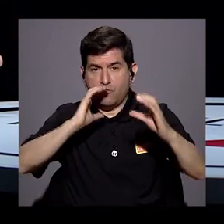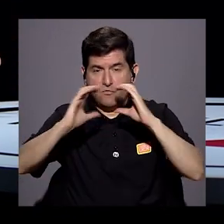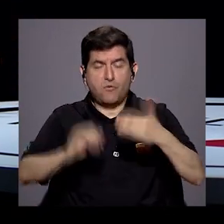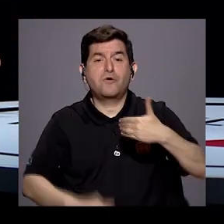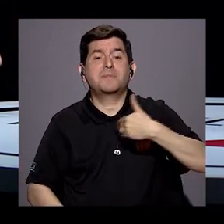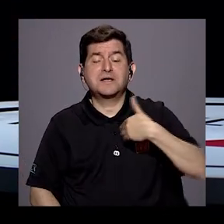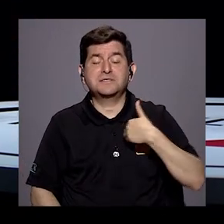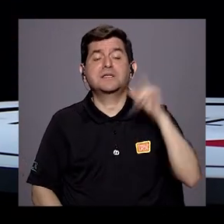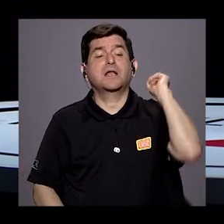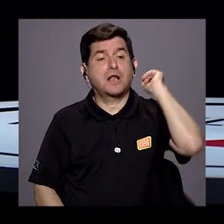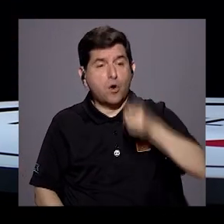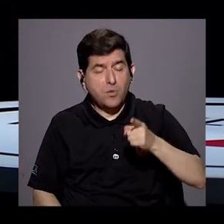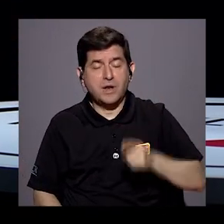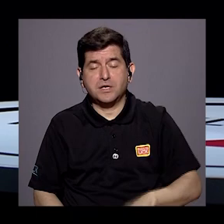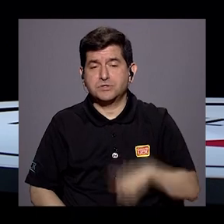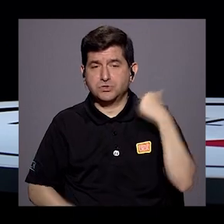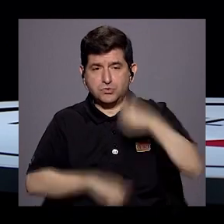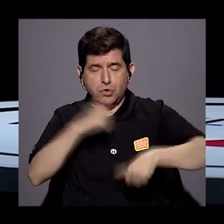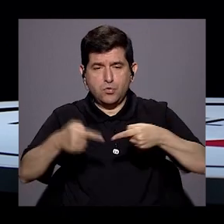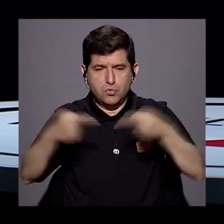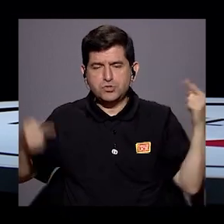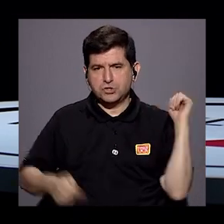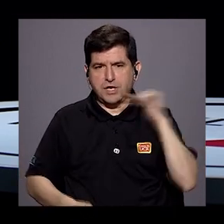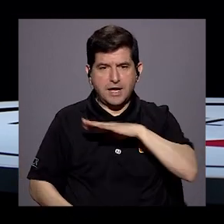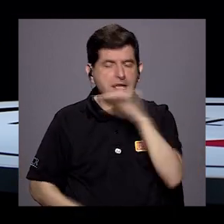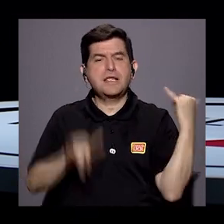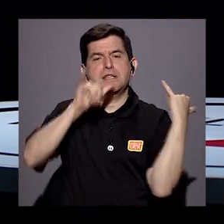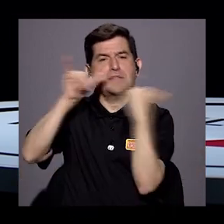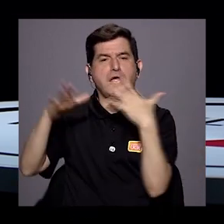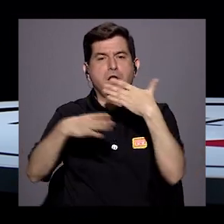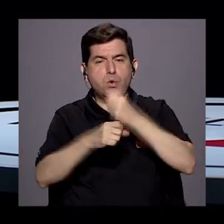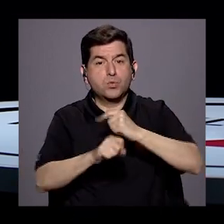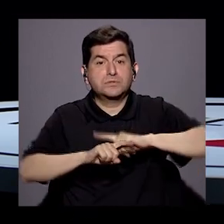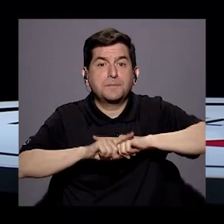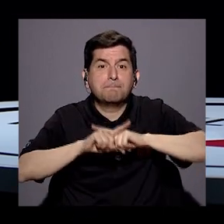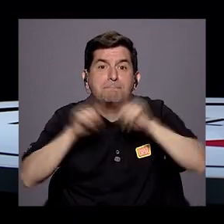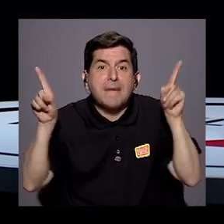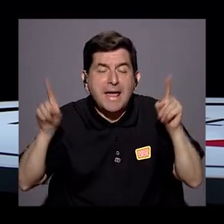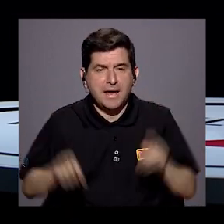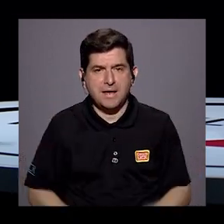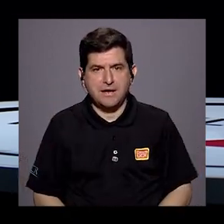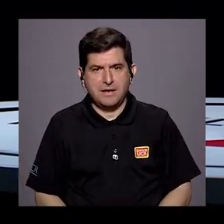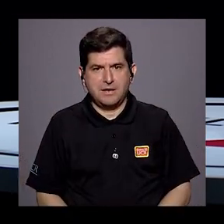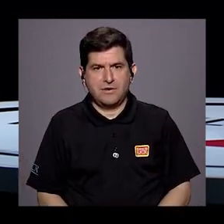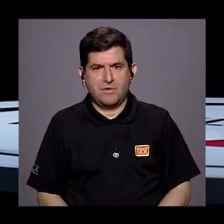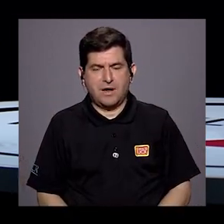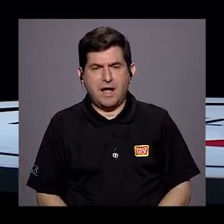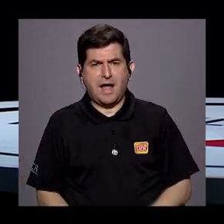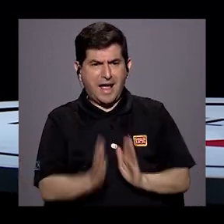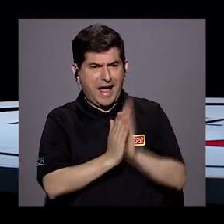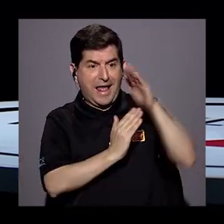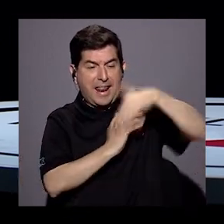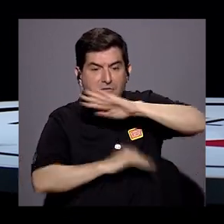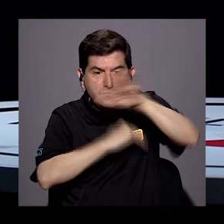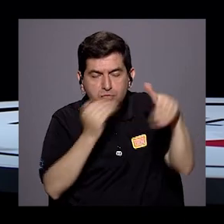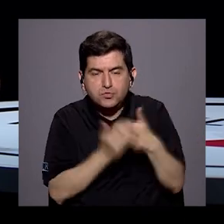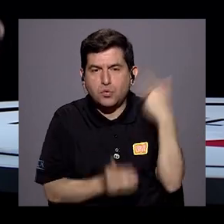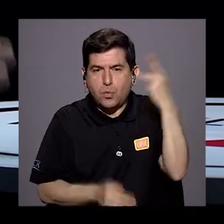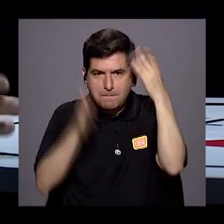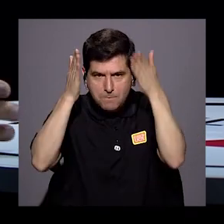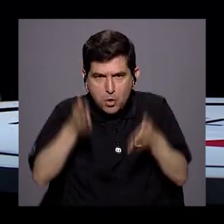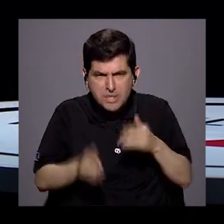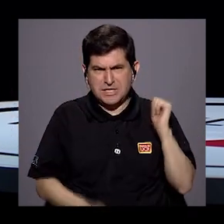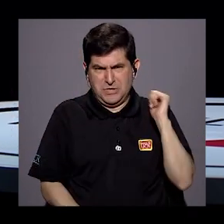comunicación tienen la obligación de combatir la corrupción y denunciarla. Pero de ahí al exceso de que todos los